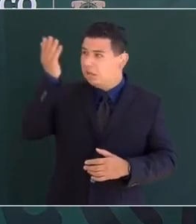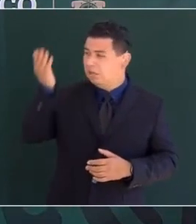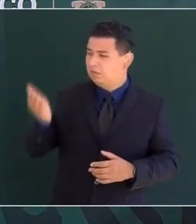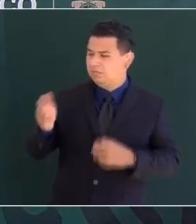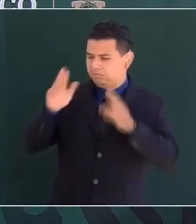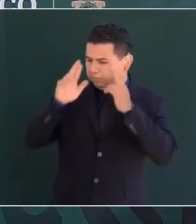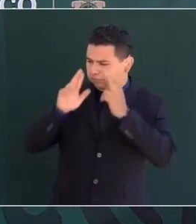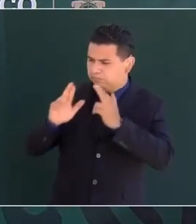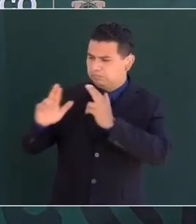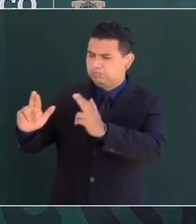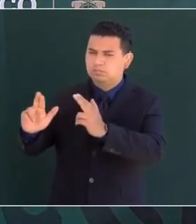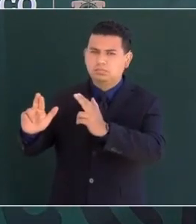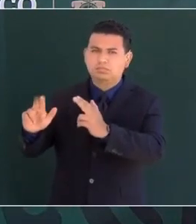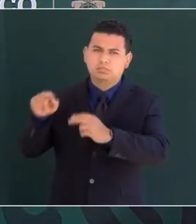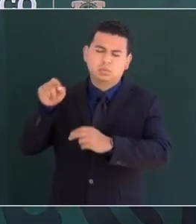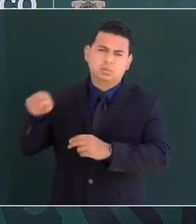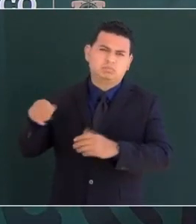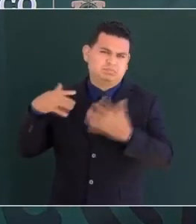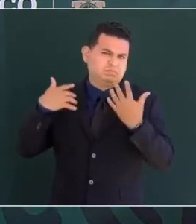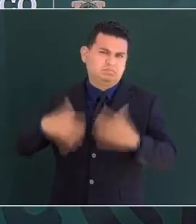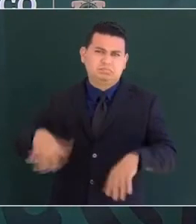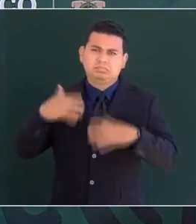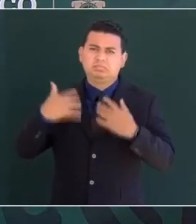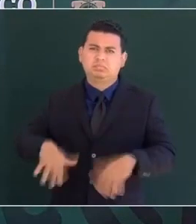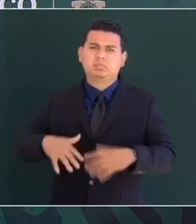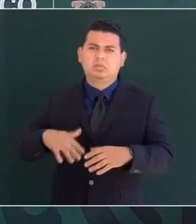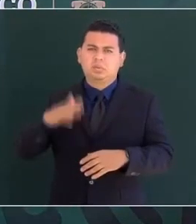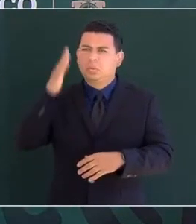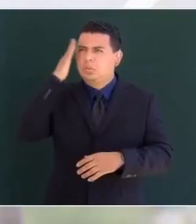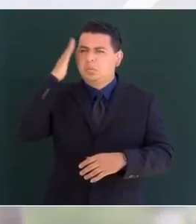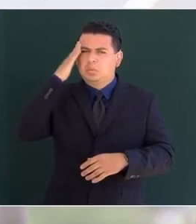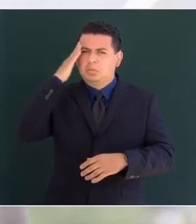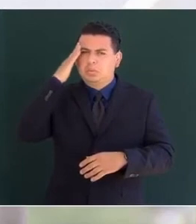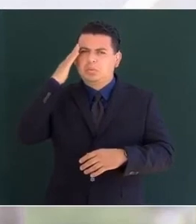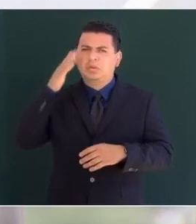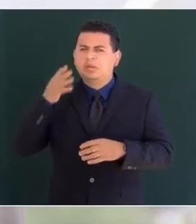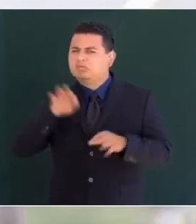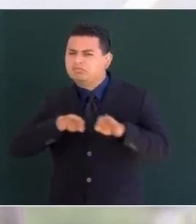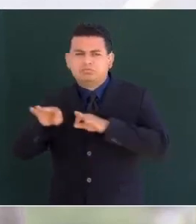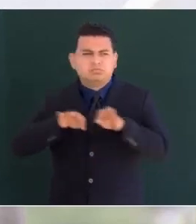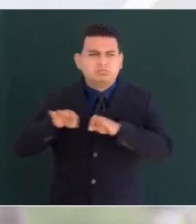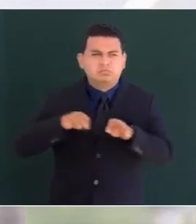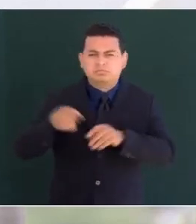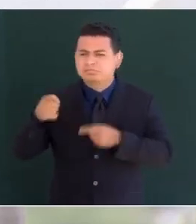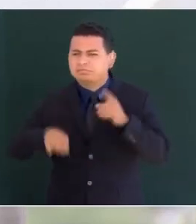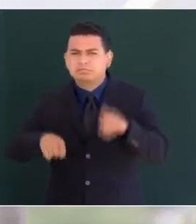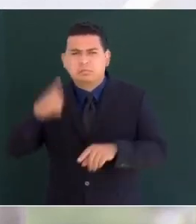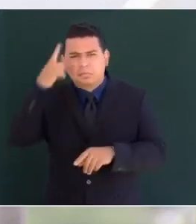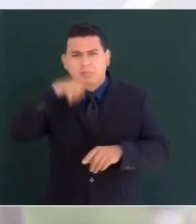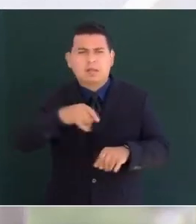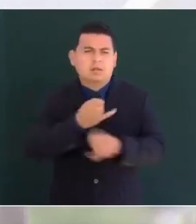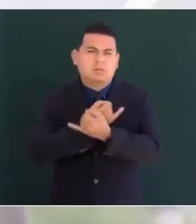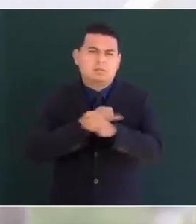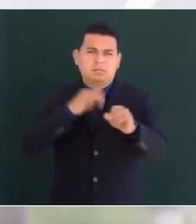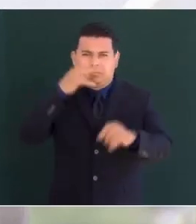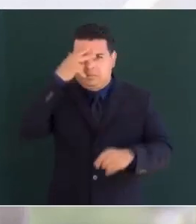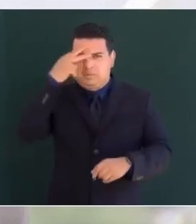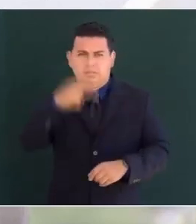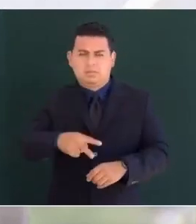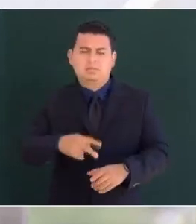quien fue uno de los grandes líderes de México y de independencia de México. Vicente Guerrero